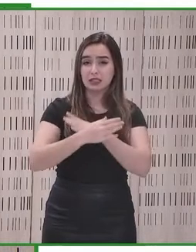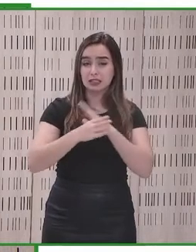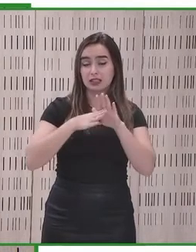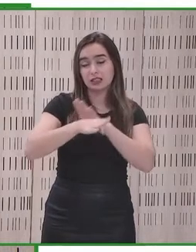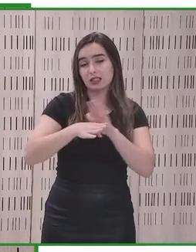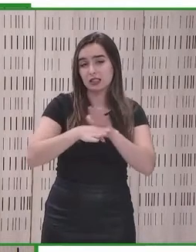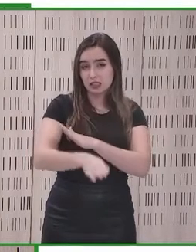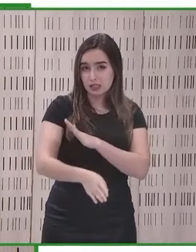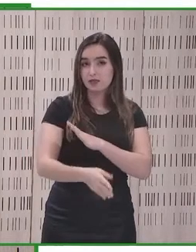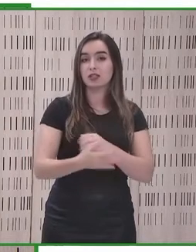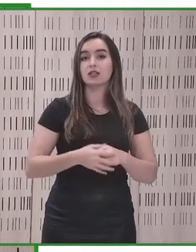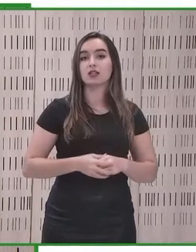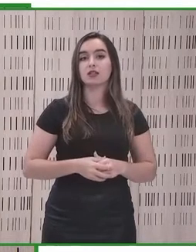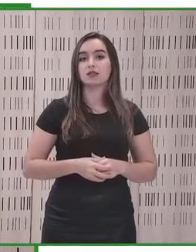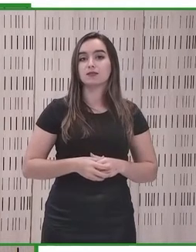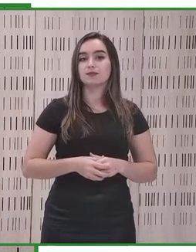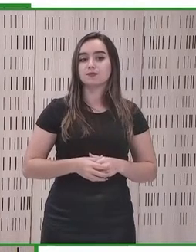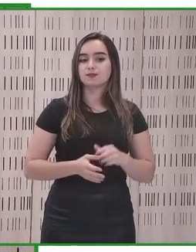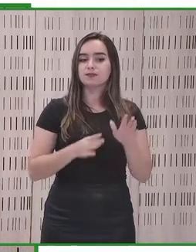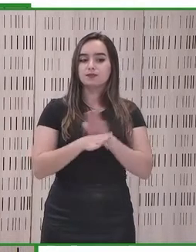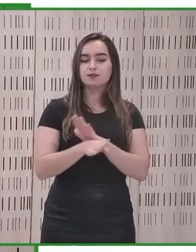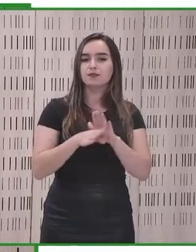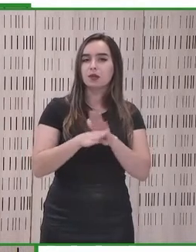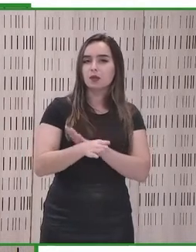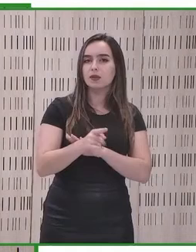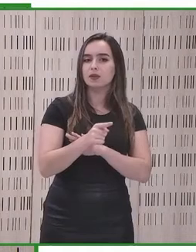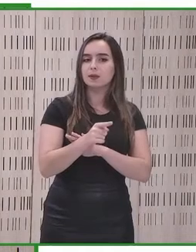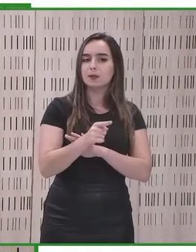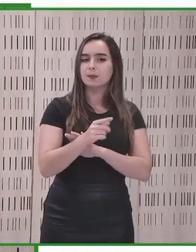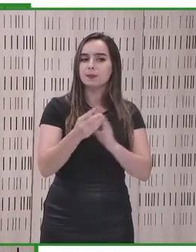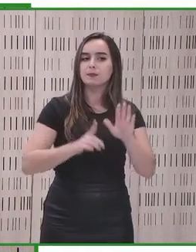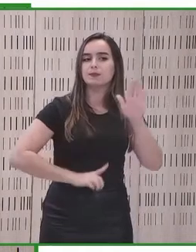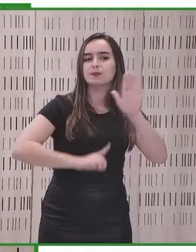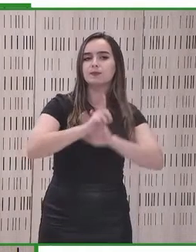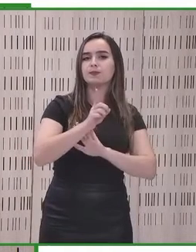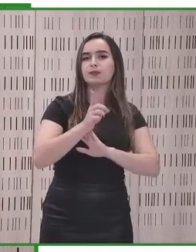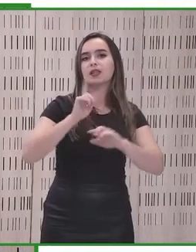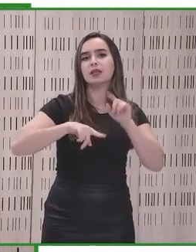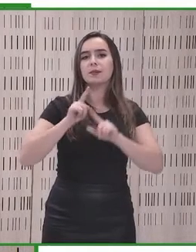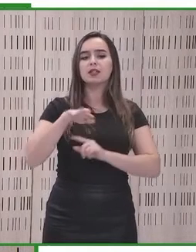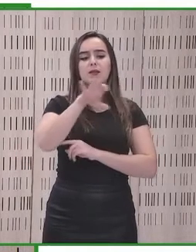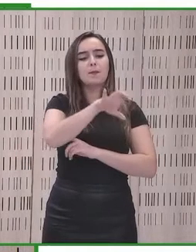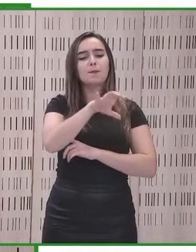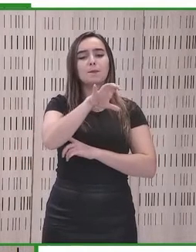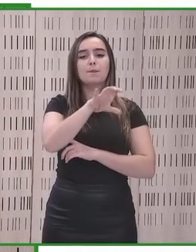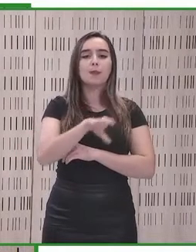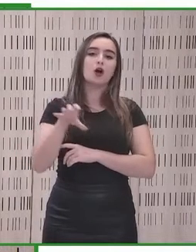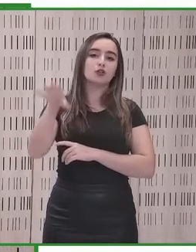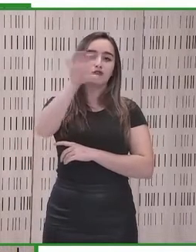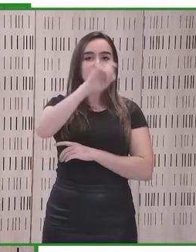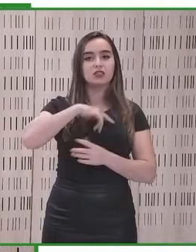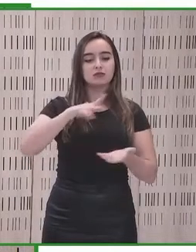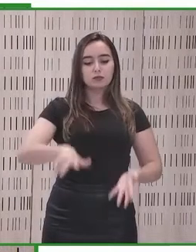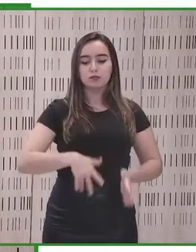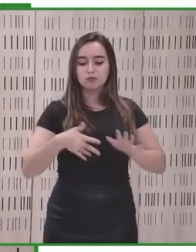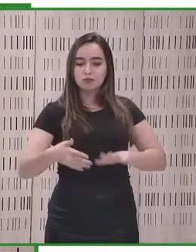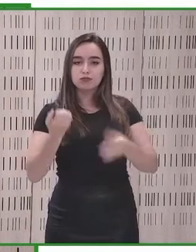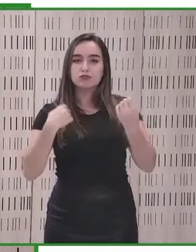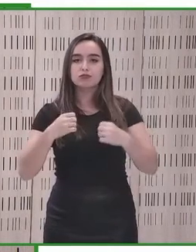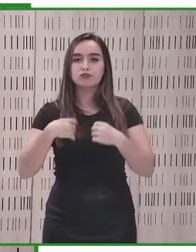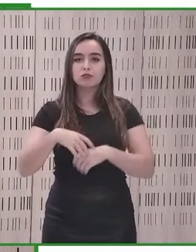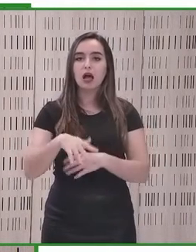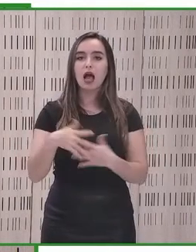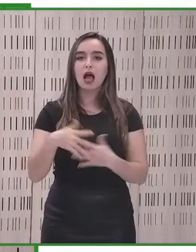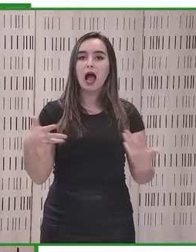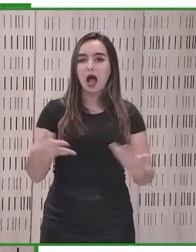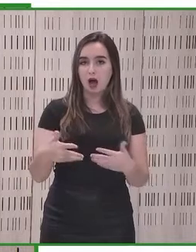su éxito va a depender de cómo los países transpongan esta norma, esta legislación de